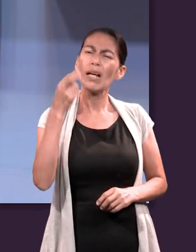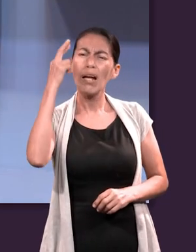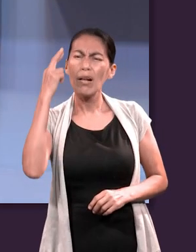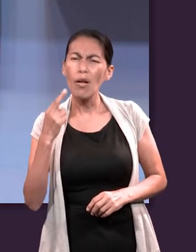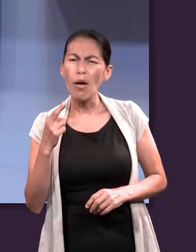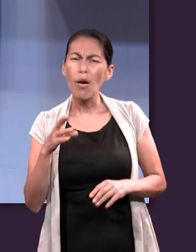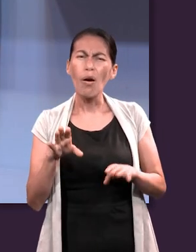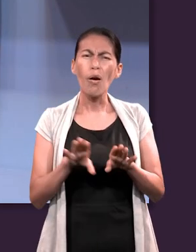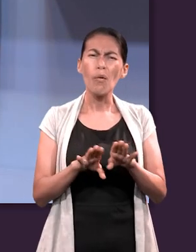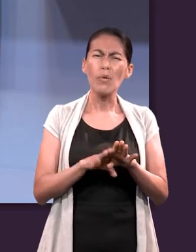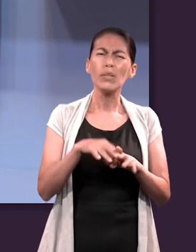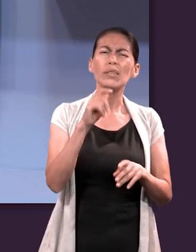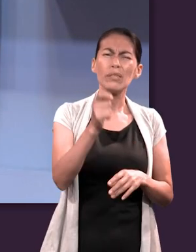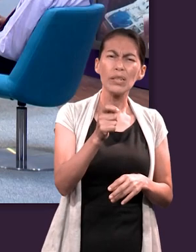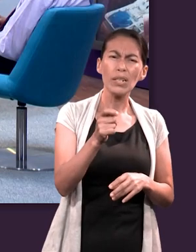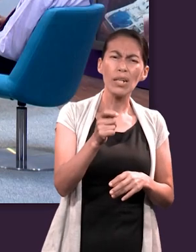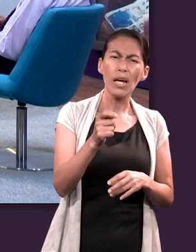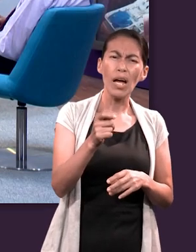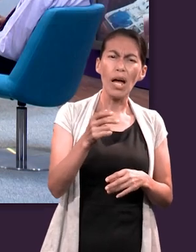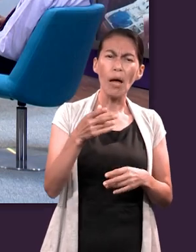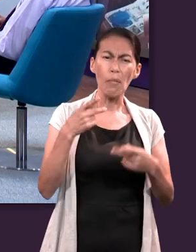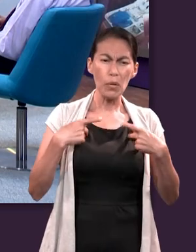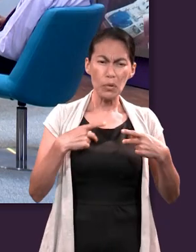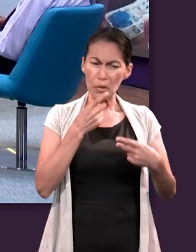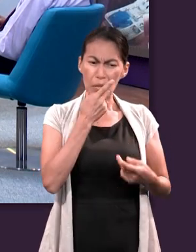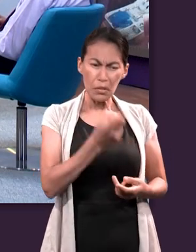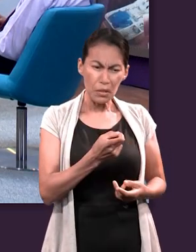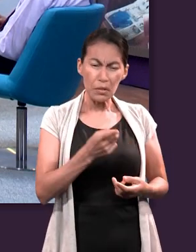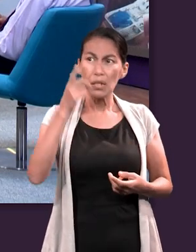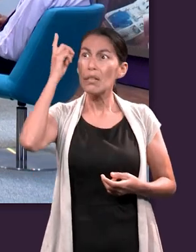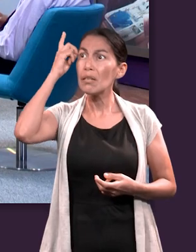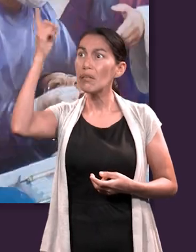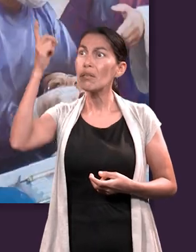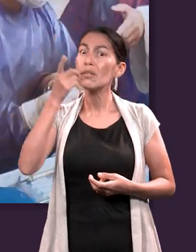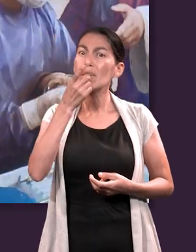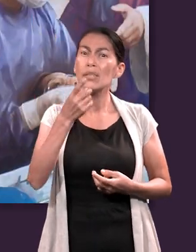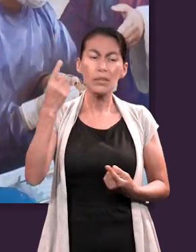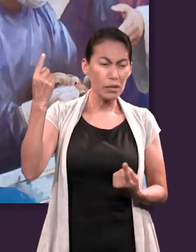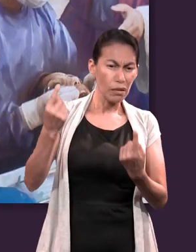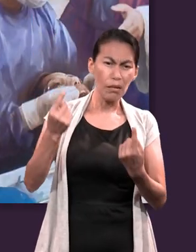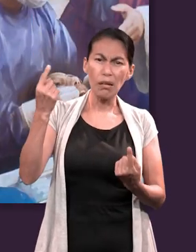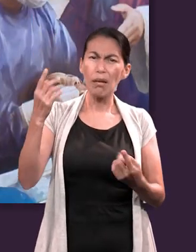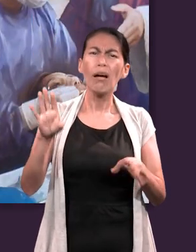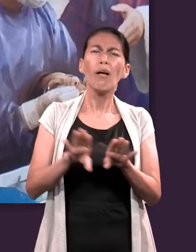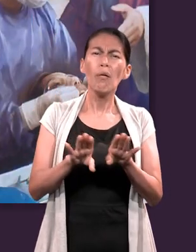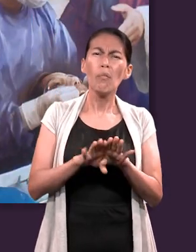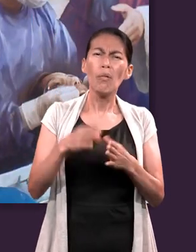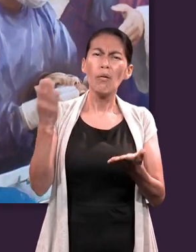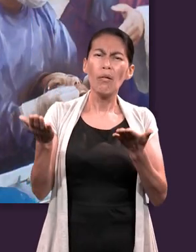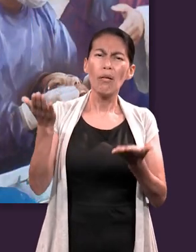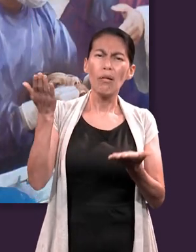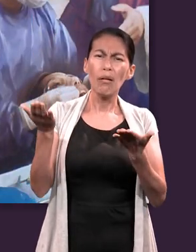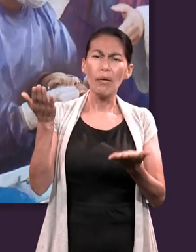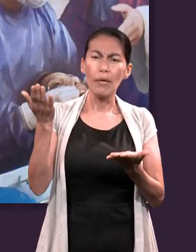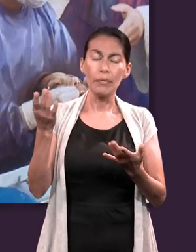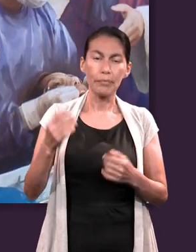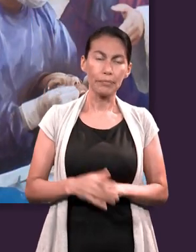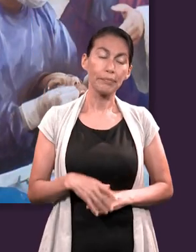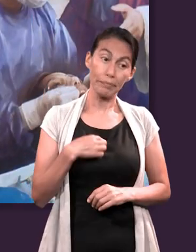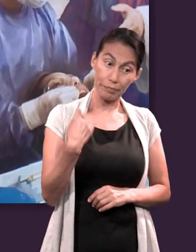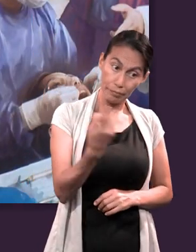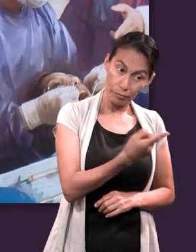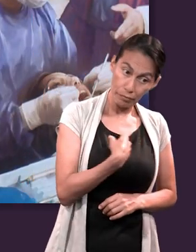entre la razón humana y la palabra de Dios? Claro, nosotros como seres humanos de alguna forma nos vemos